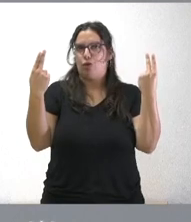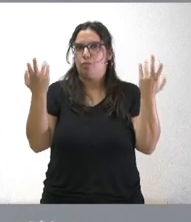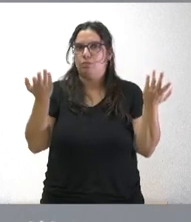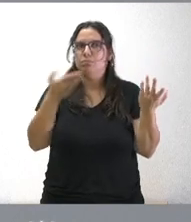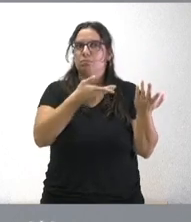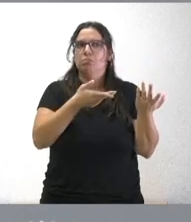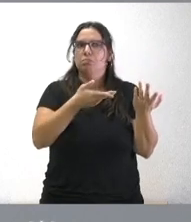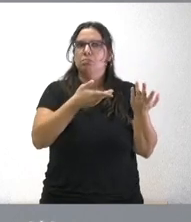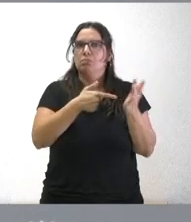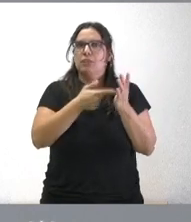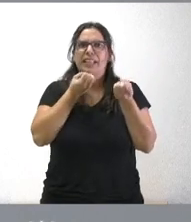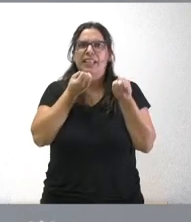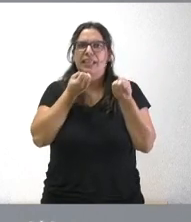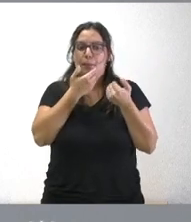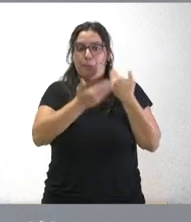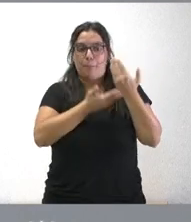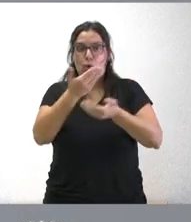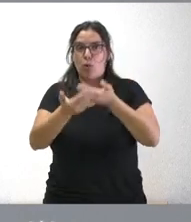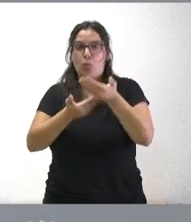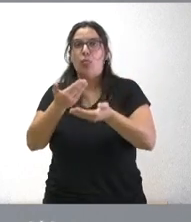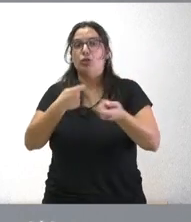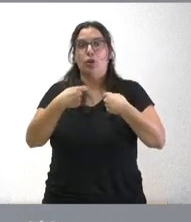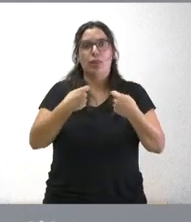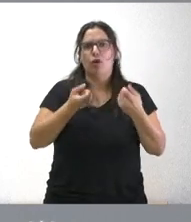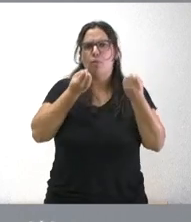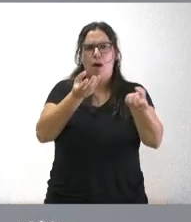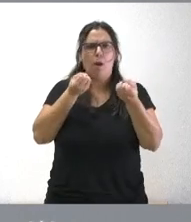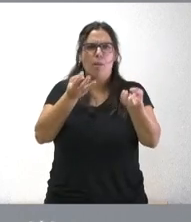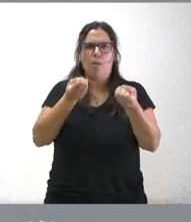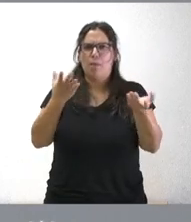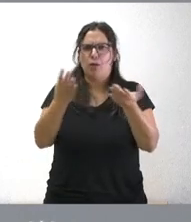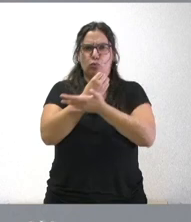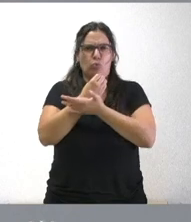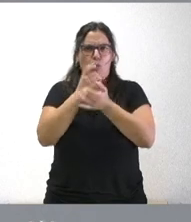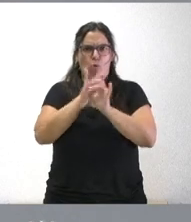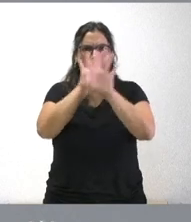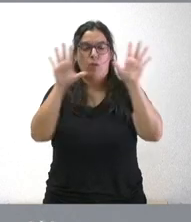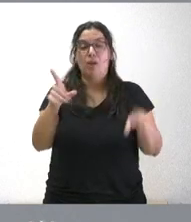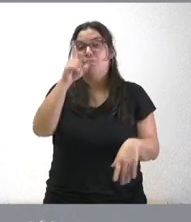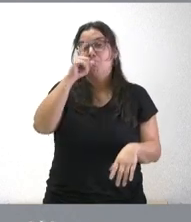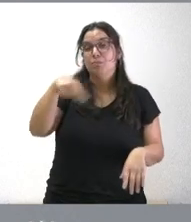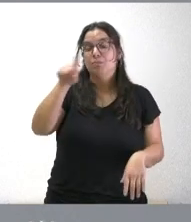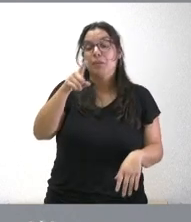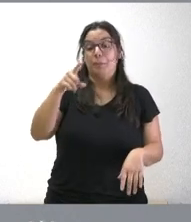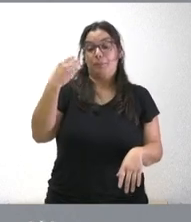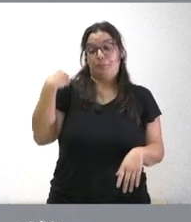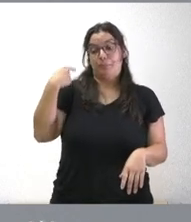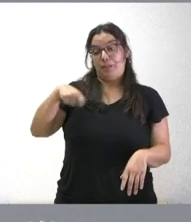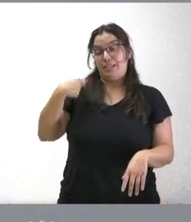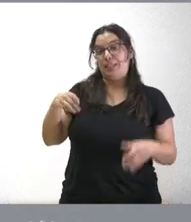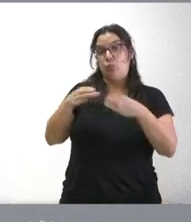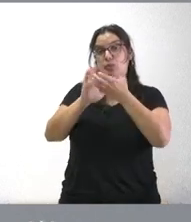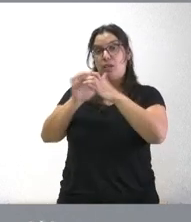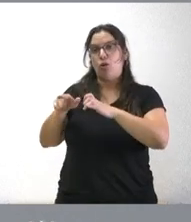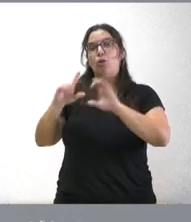que se dio información durante todo el periodo de negociación recordarán ustedes que el presidente de la Junta de Castilla y León se fue reuniendo